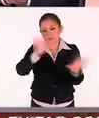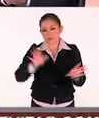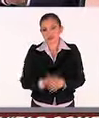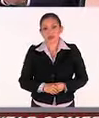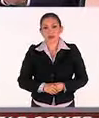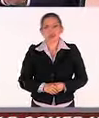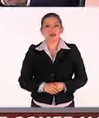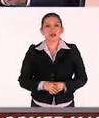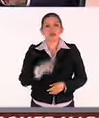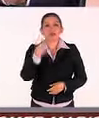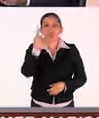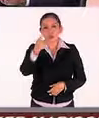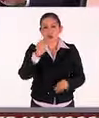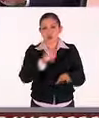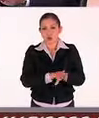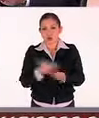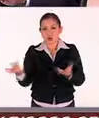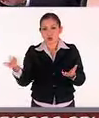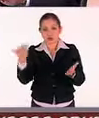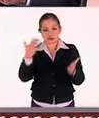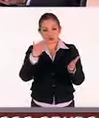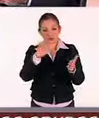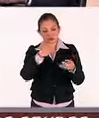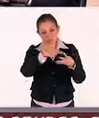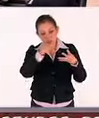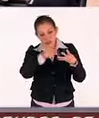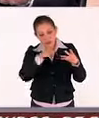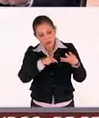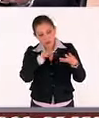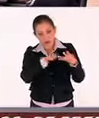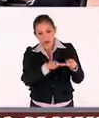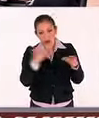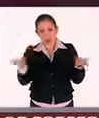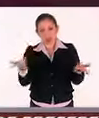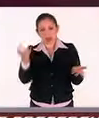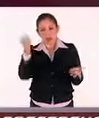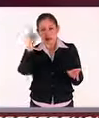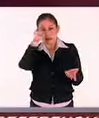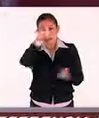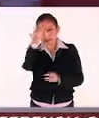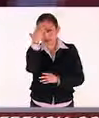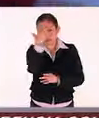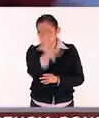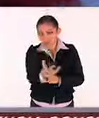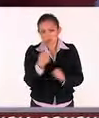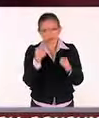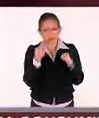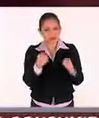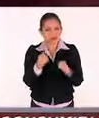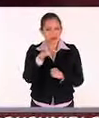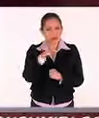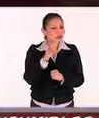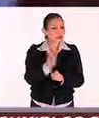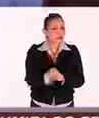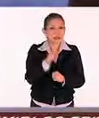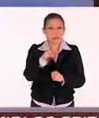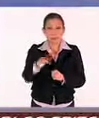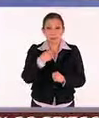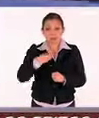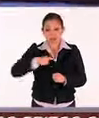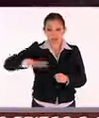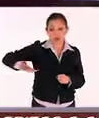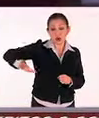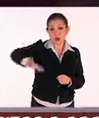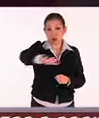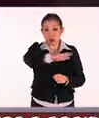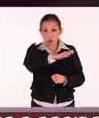por supuesto uno de los indicadores que son indicadores duros, serios, fuertes, es que la población